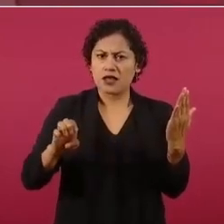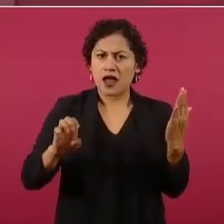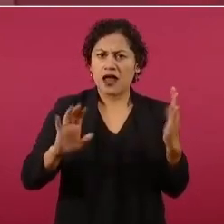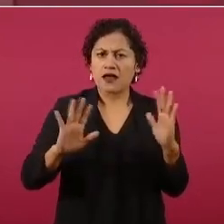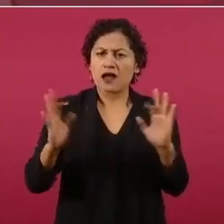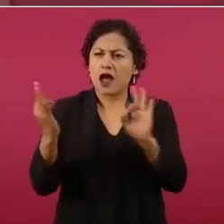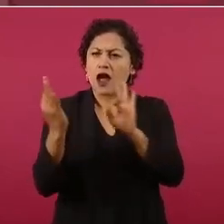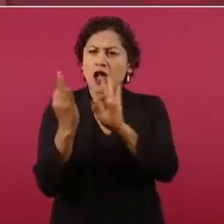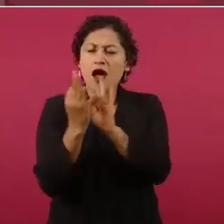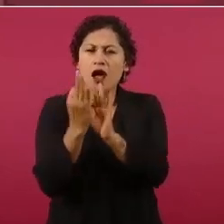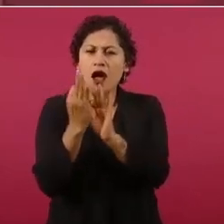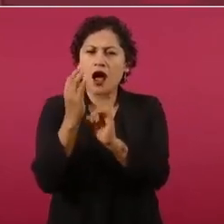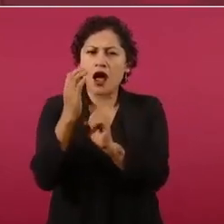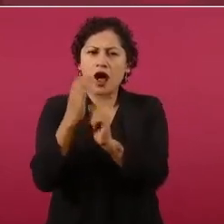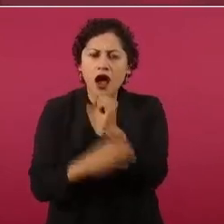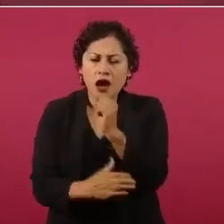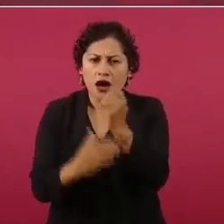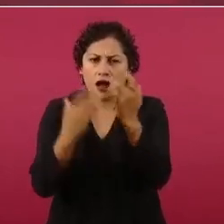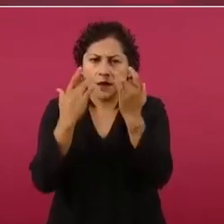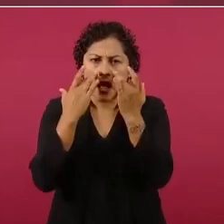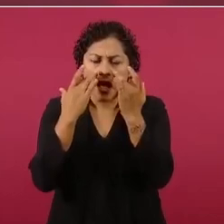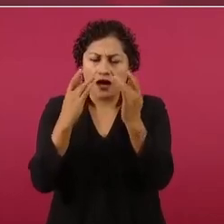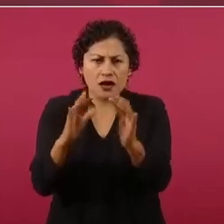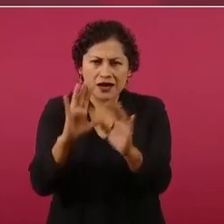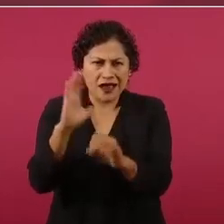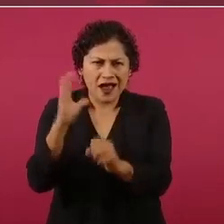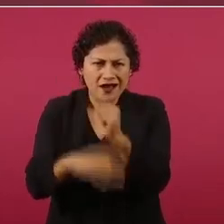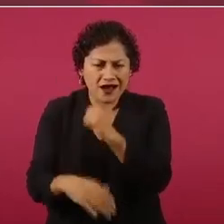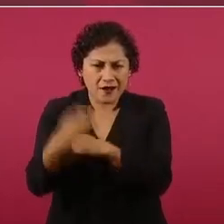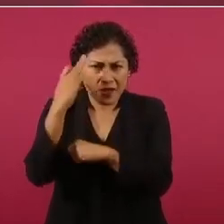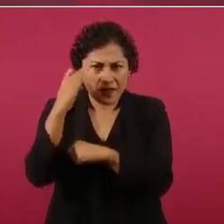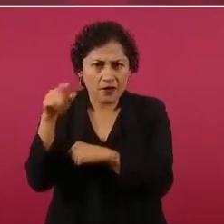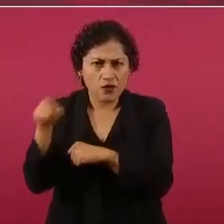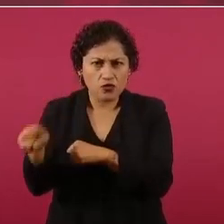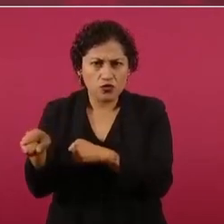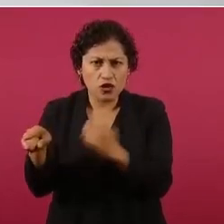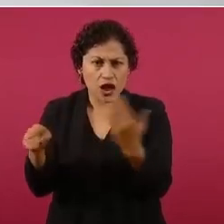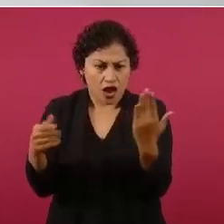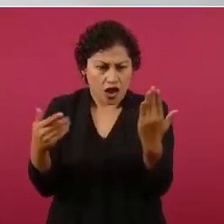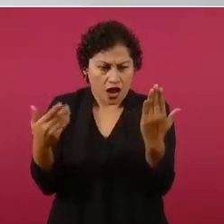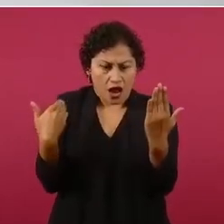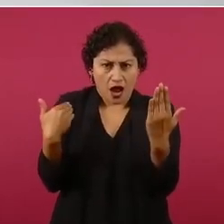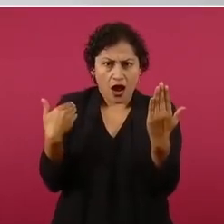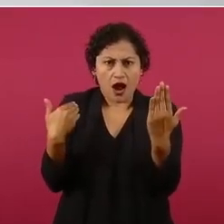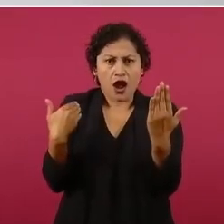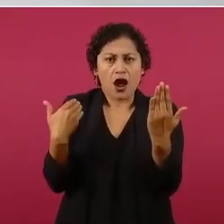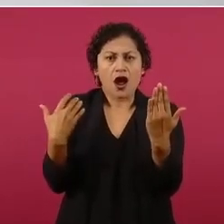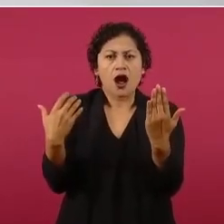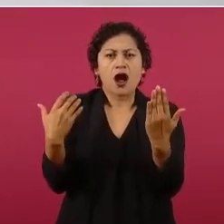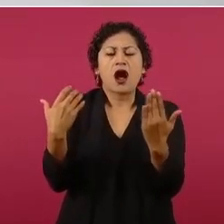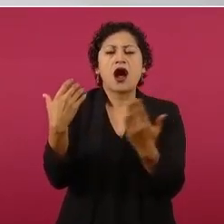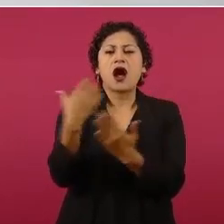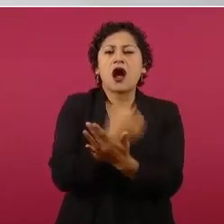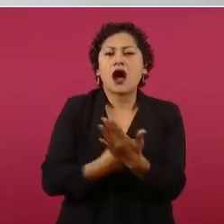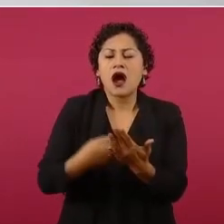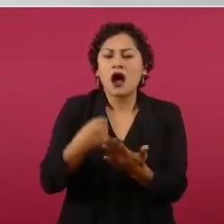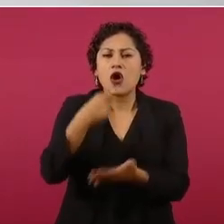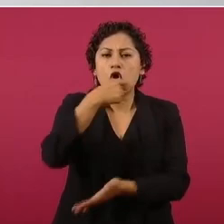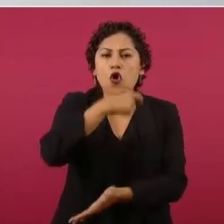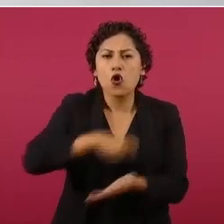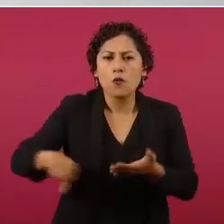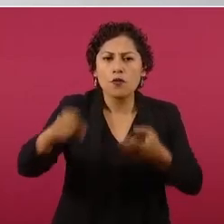un seguro que ya no le correspondía, porque ya